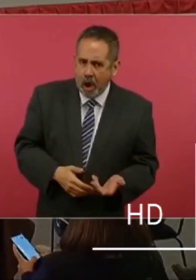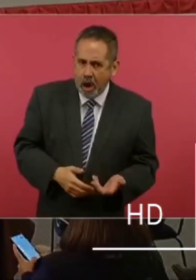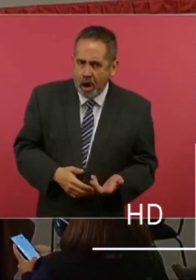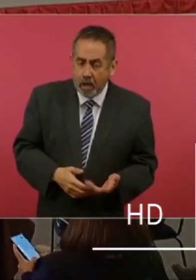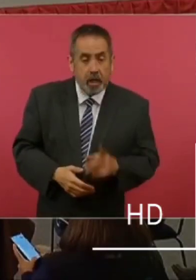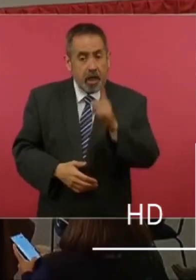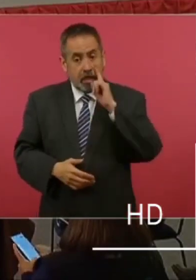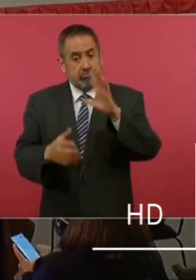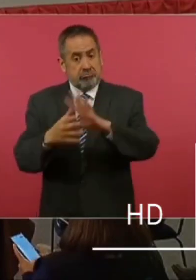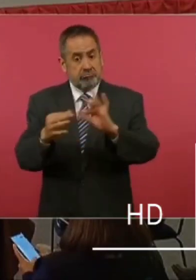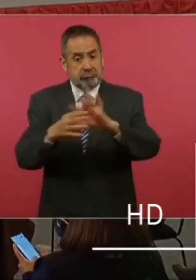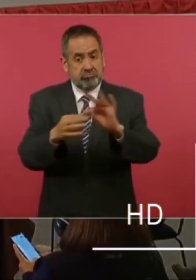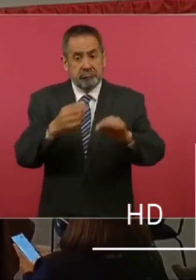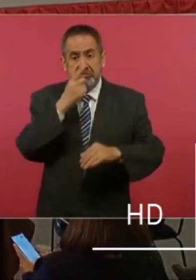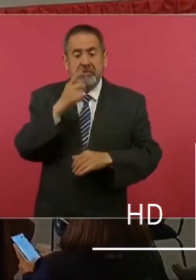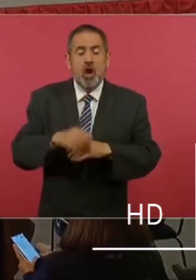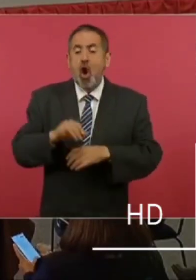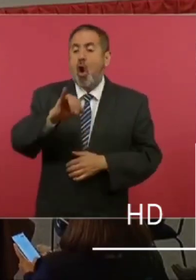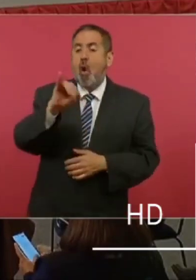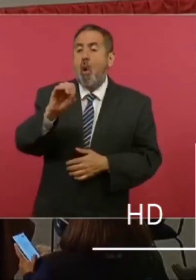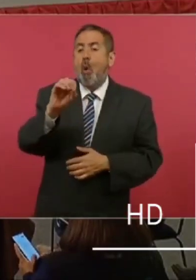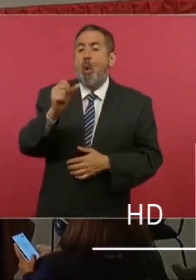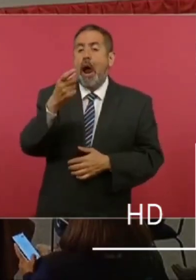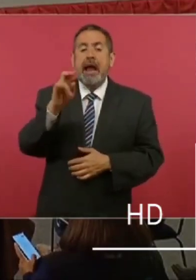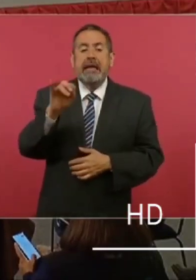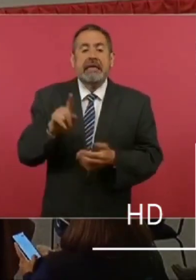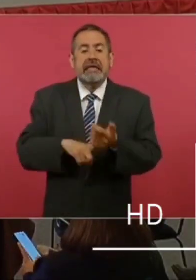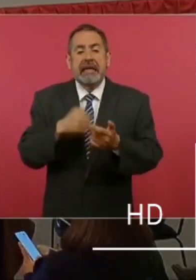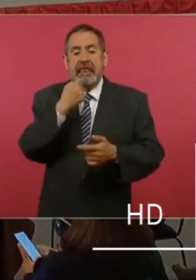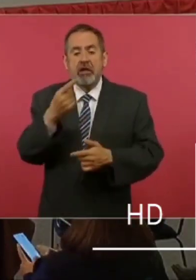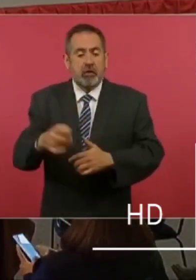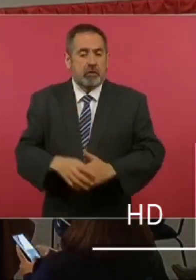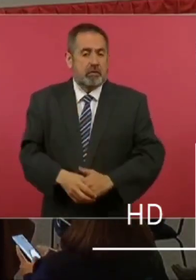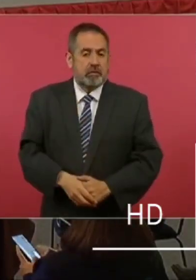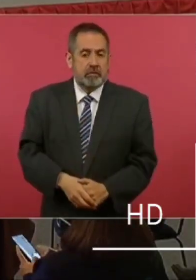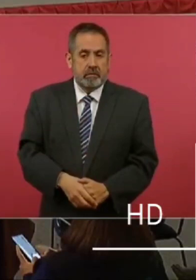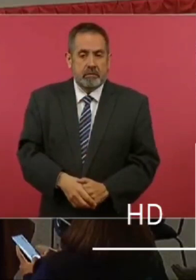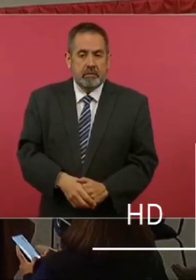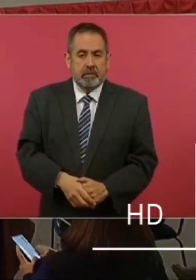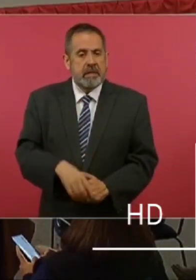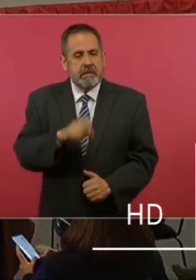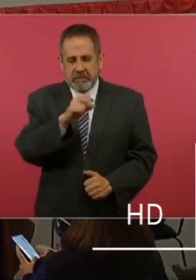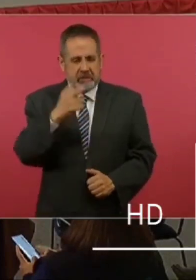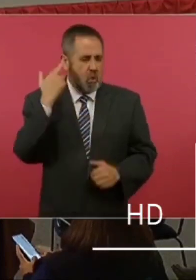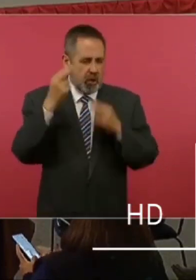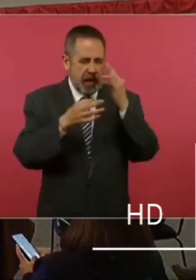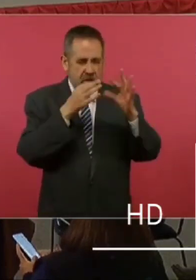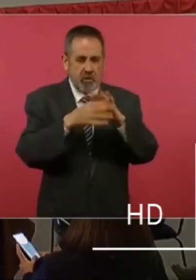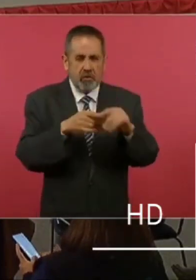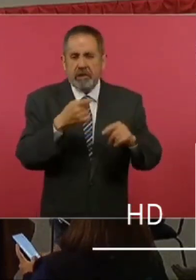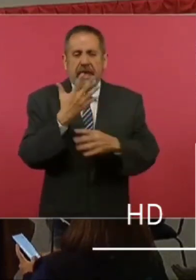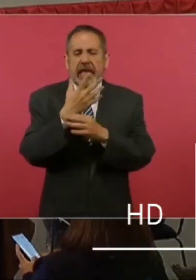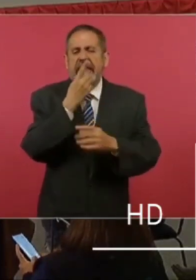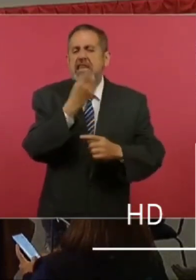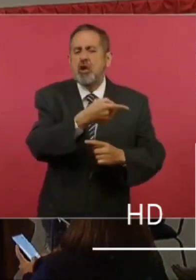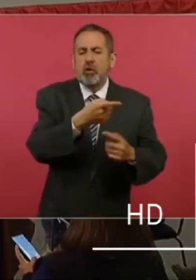a ver lo que dijo Joaquín López Dóriga, por favor. También, en su programa de Radio Fórmula.